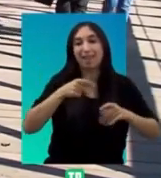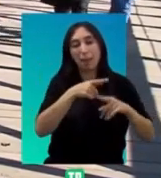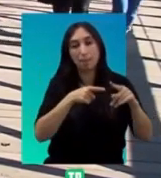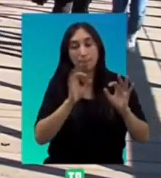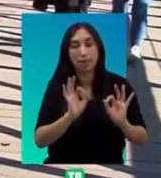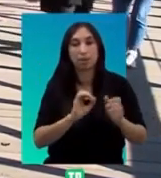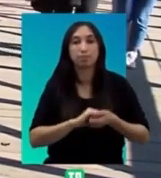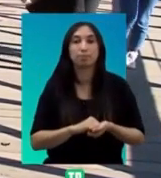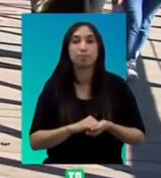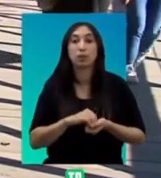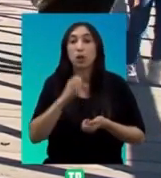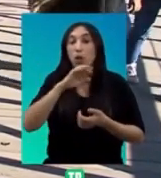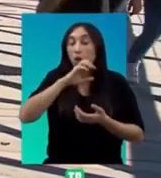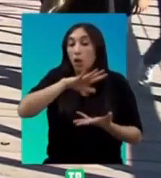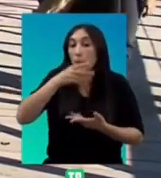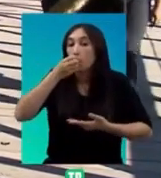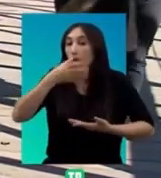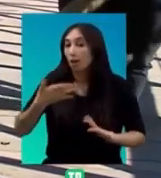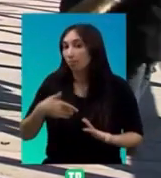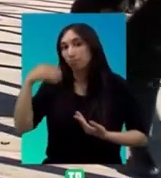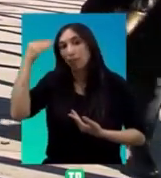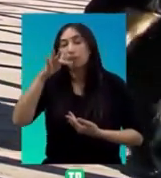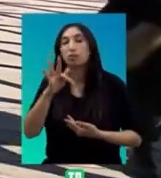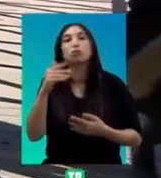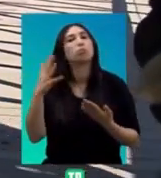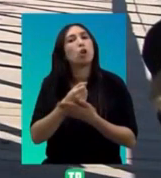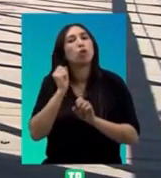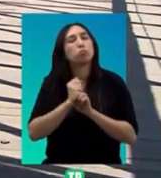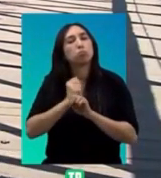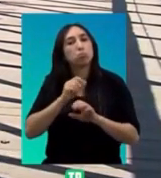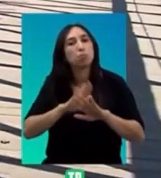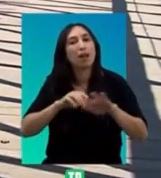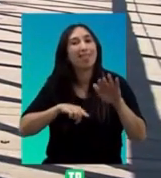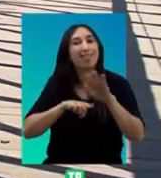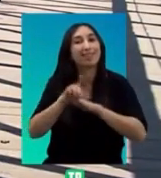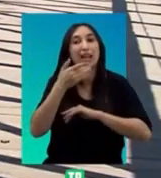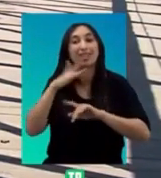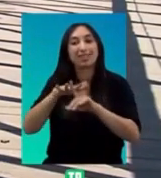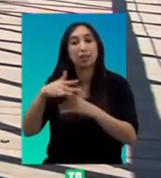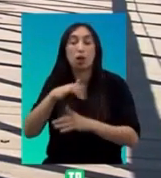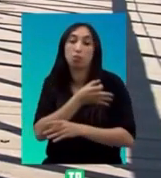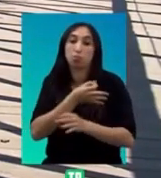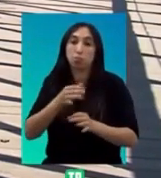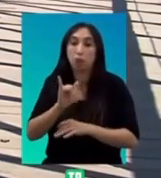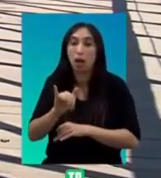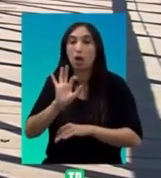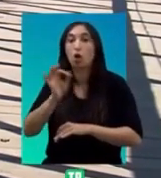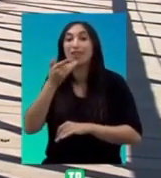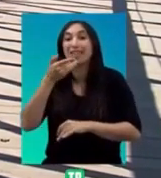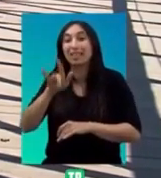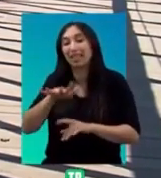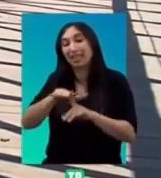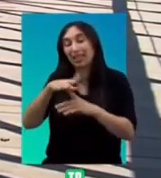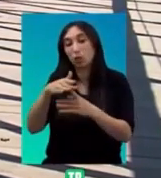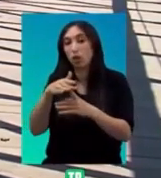...la buena noticia es que el optimismo se puede trabajar... ...todos podemos desarrollar un cierto grado de optimismo... ...cuando se nos presentan las circunstancias apropiadas... ...o cuando